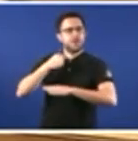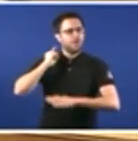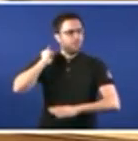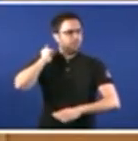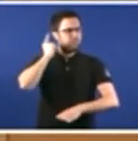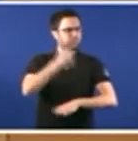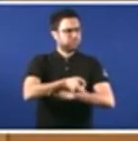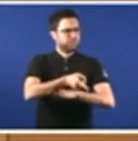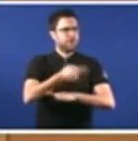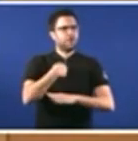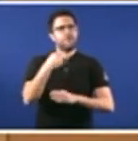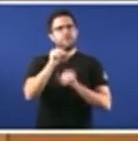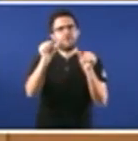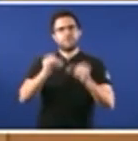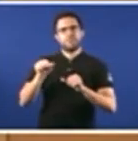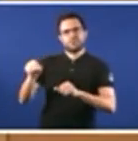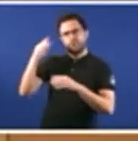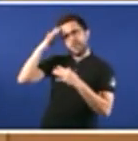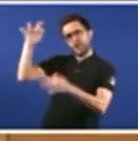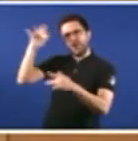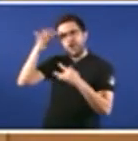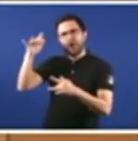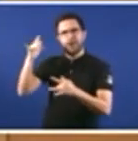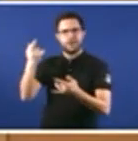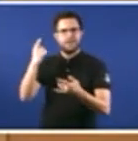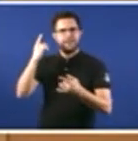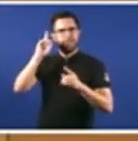ideolóxica, dogmática ou mesmo moralista.